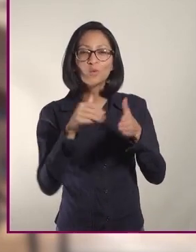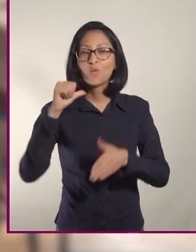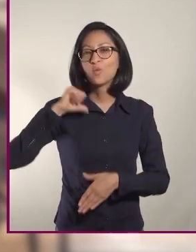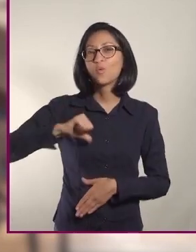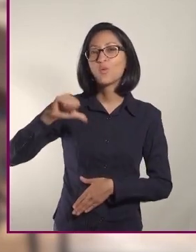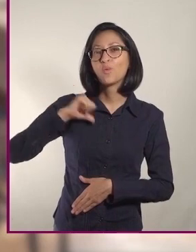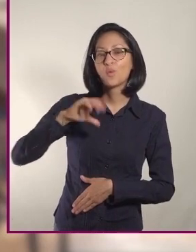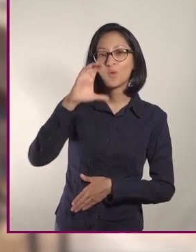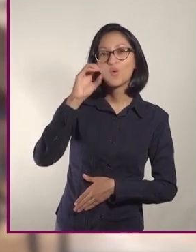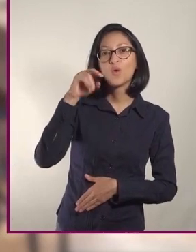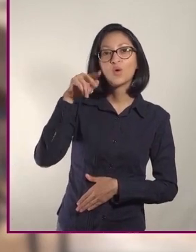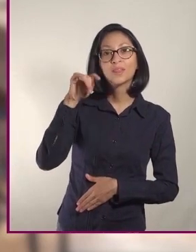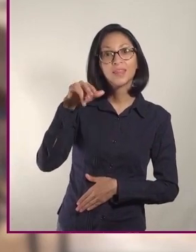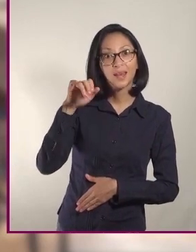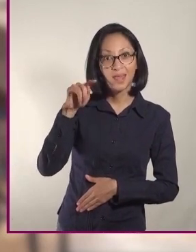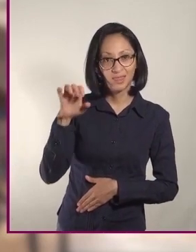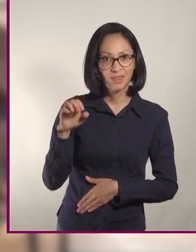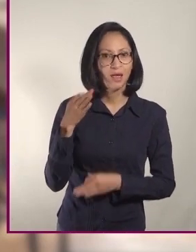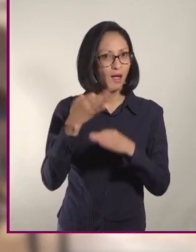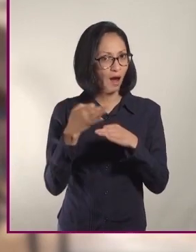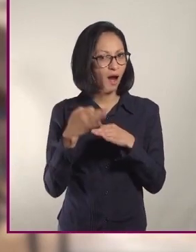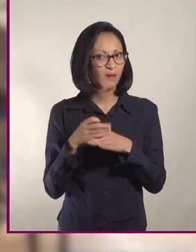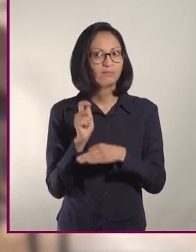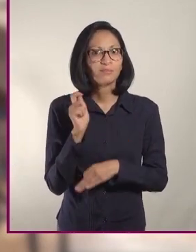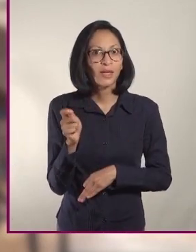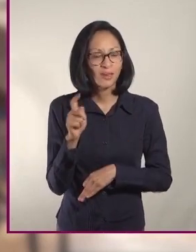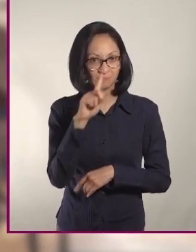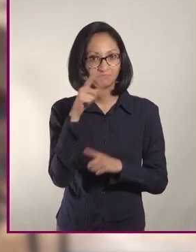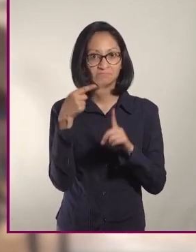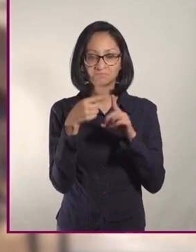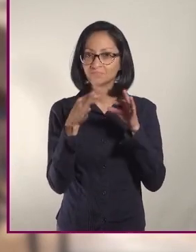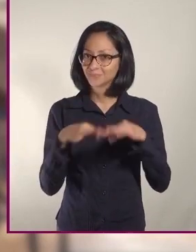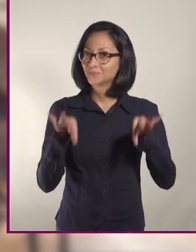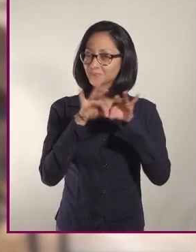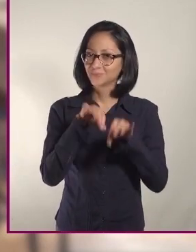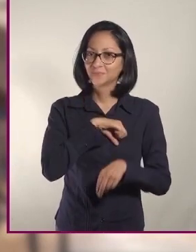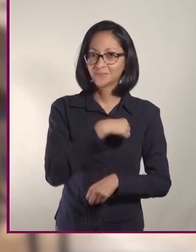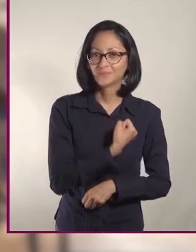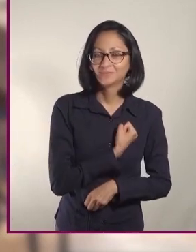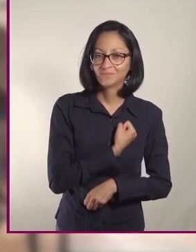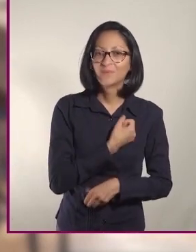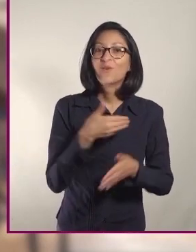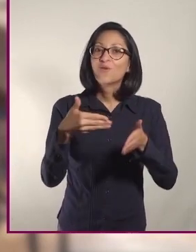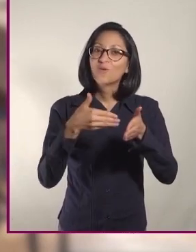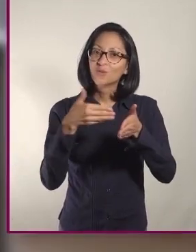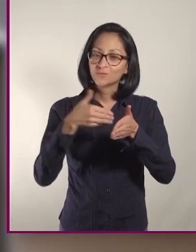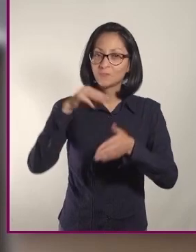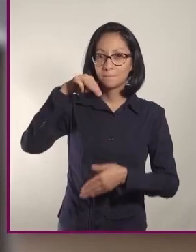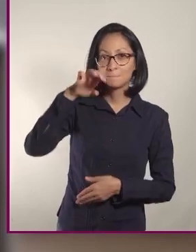continente y que ahora es considerada sinónimo de salud. La cocina mediterránea.